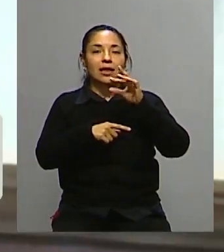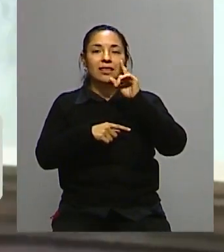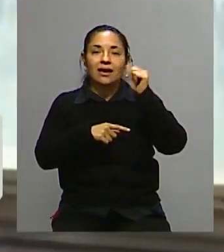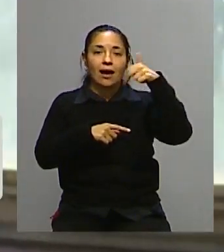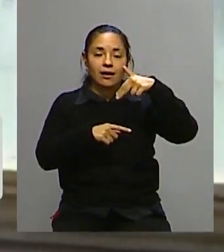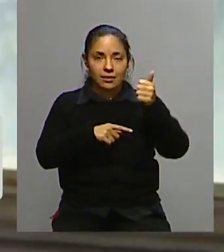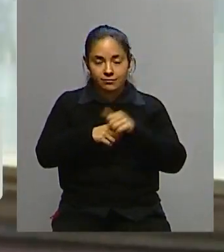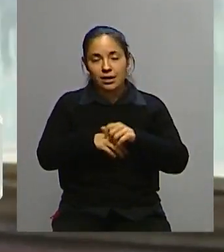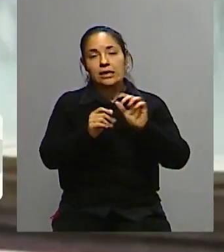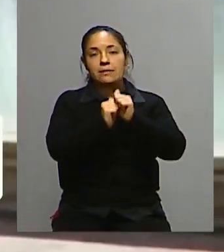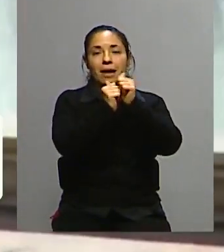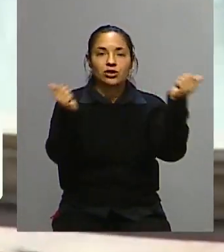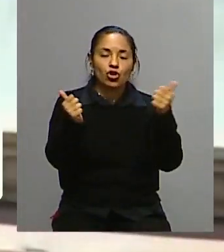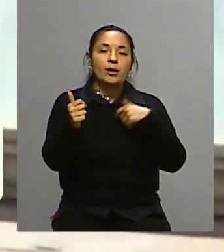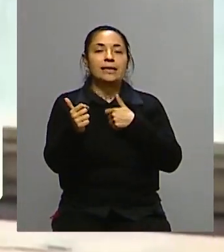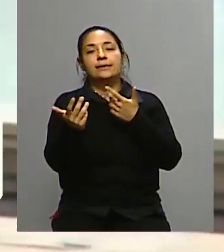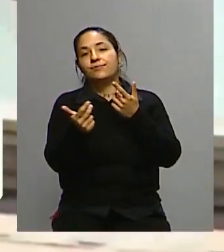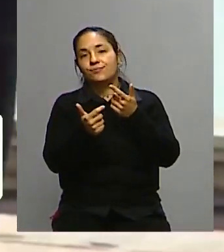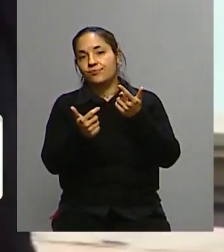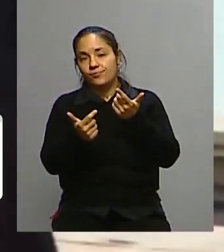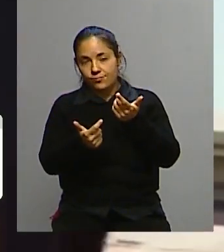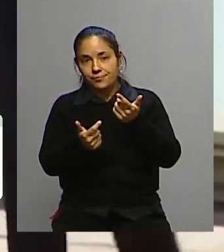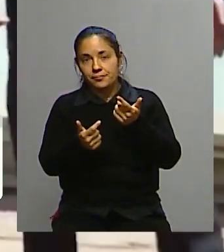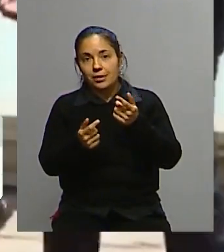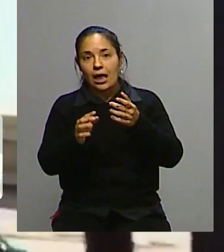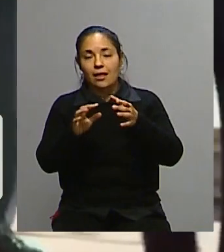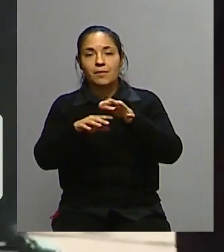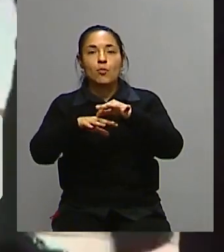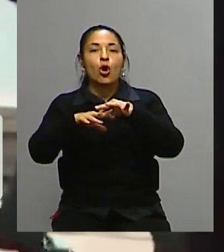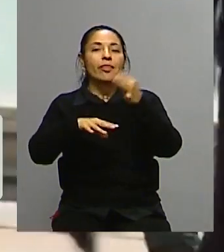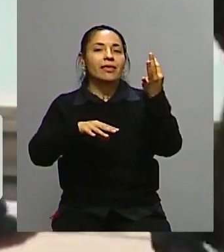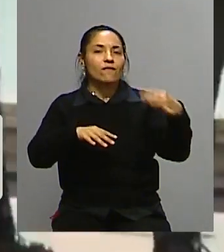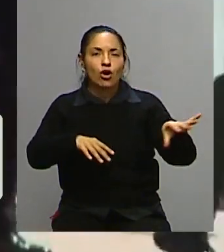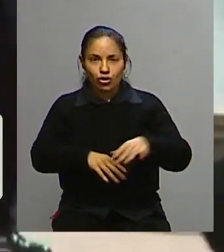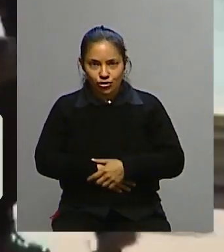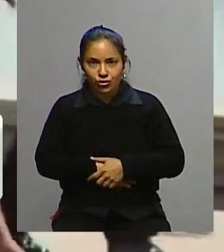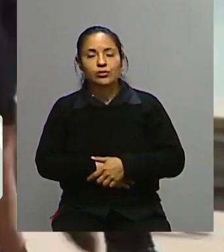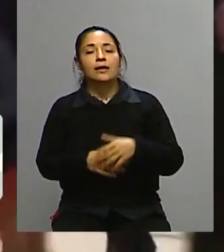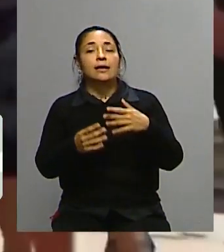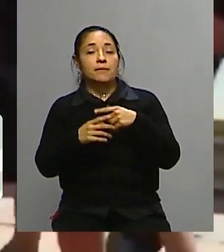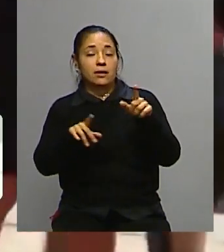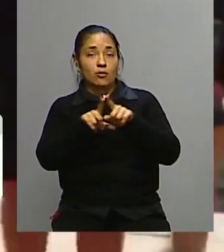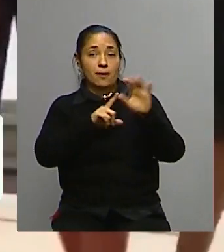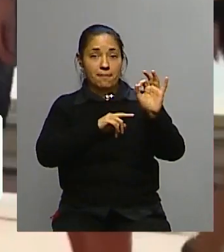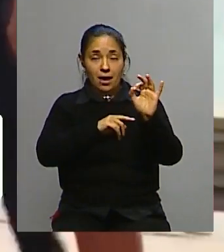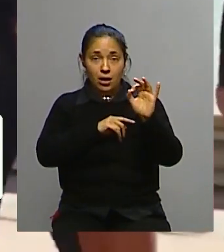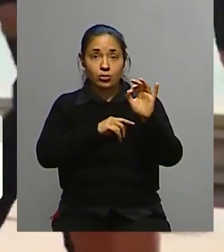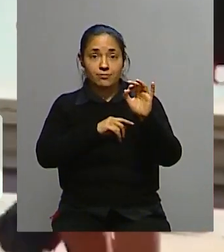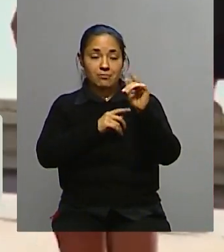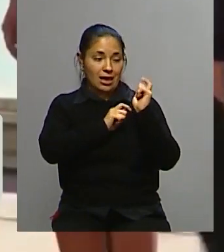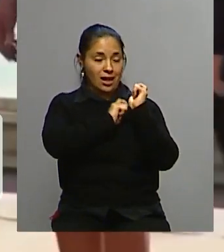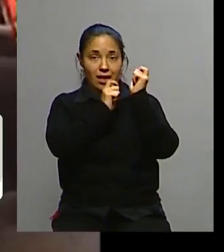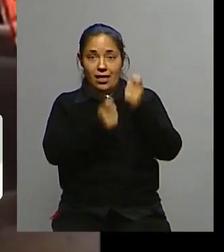y el hermano del heredero,